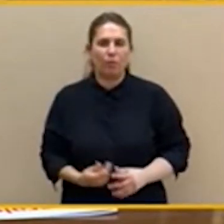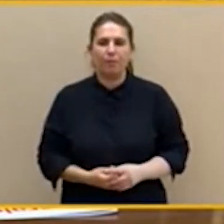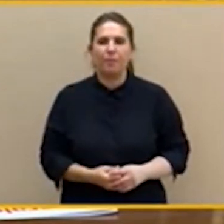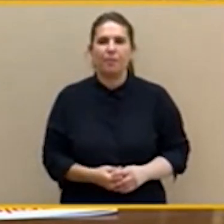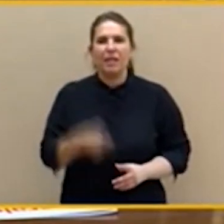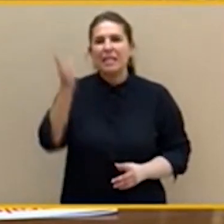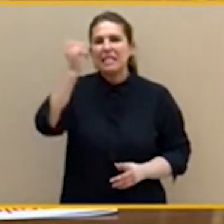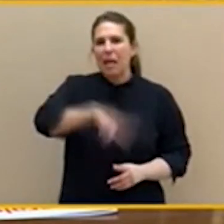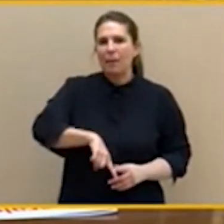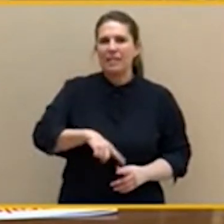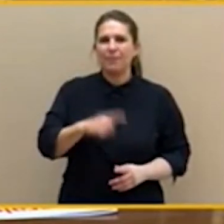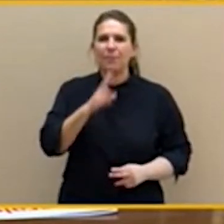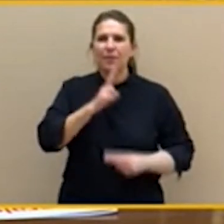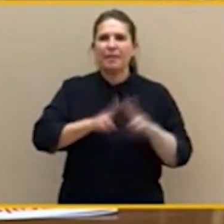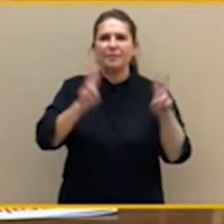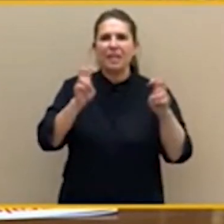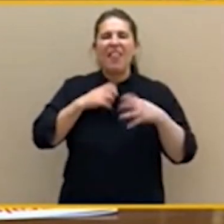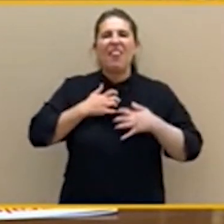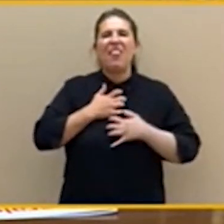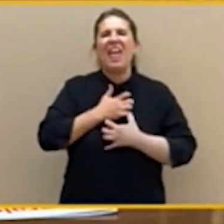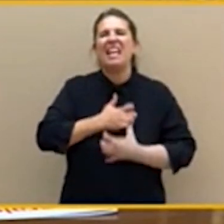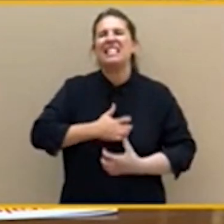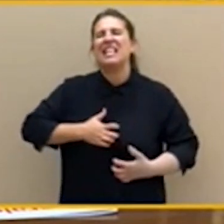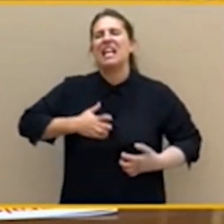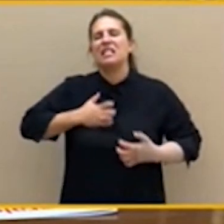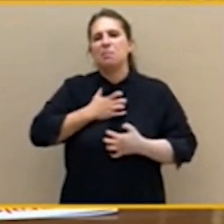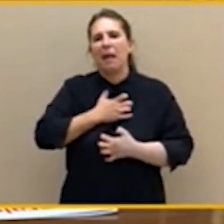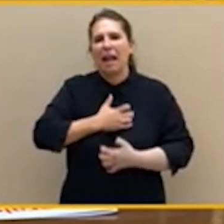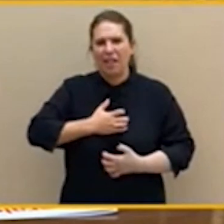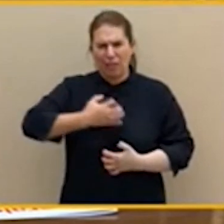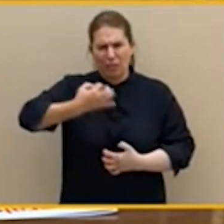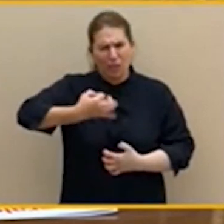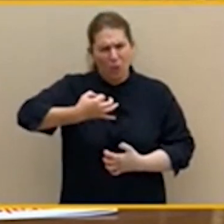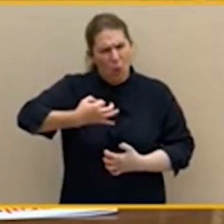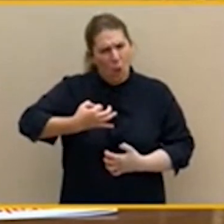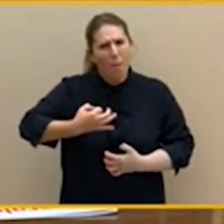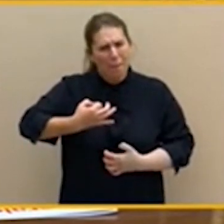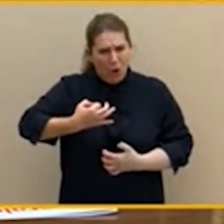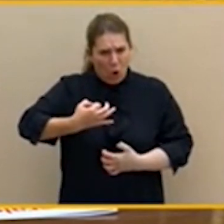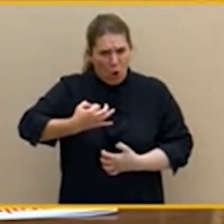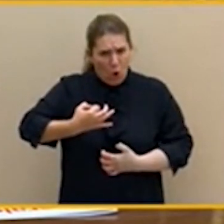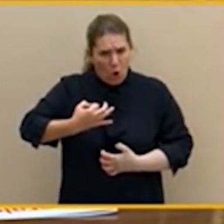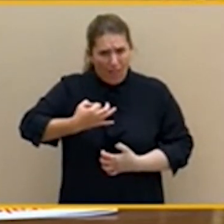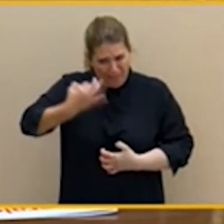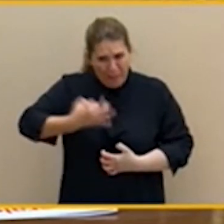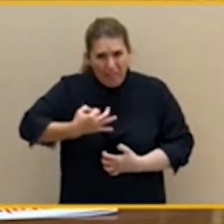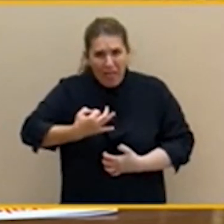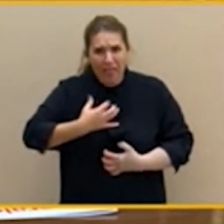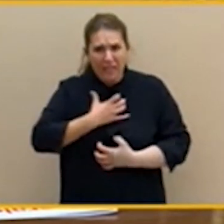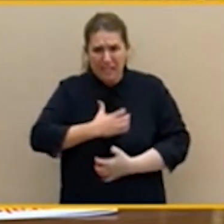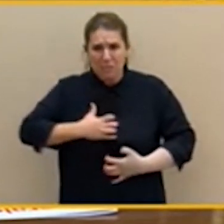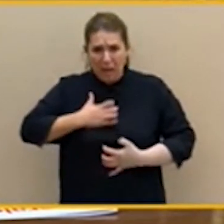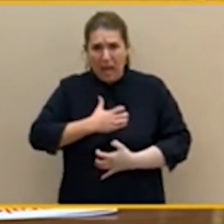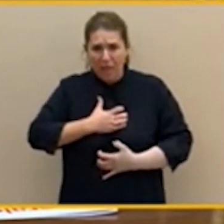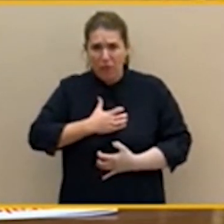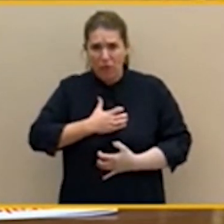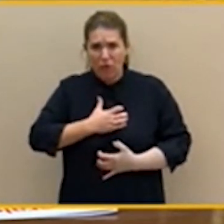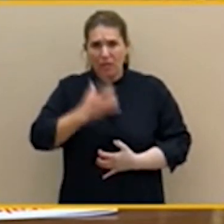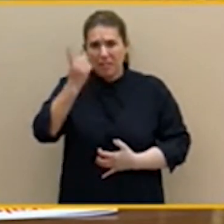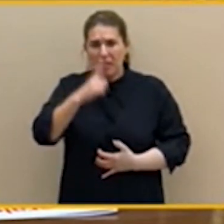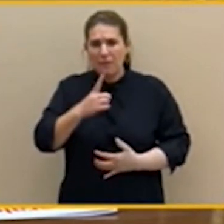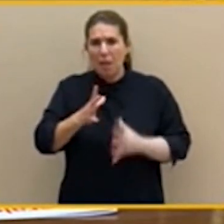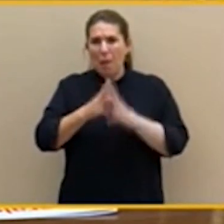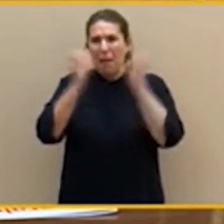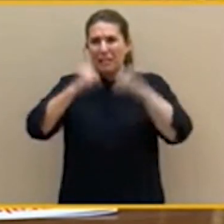desesperado, desesperado, desesperado de verdad. El pactar con Otegi y Junqueras para llegar y mantenerse en Moncloa. Eso sí que es